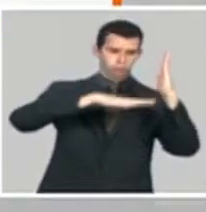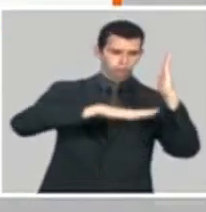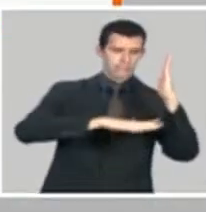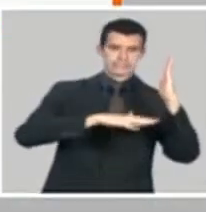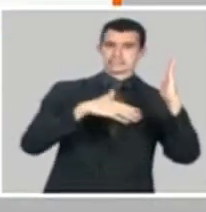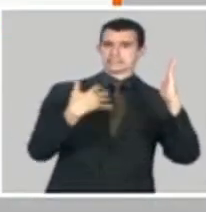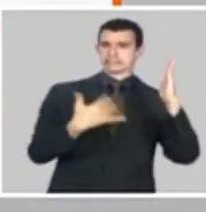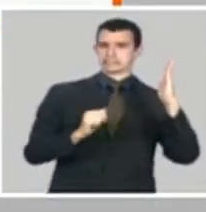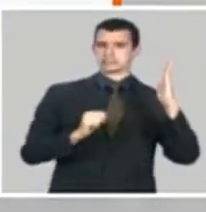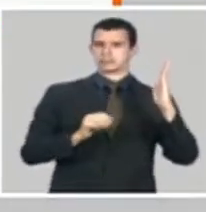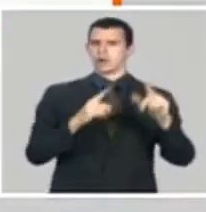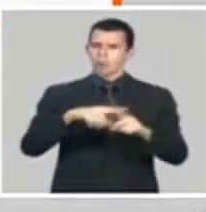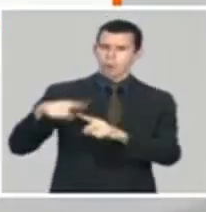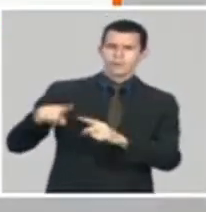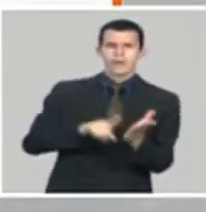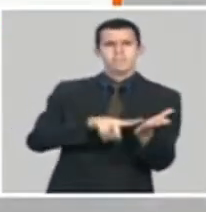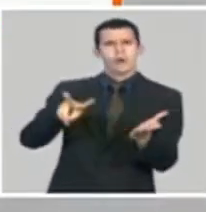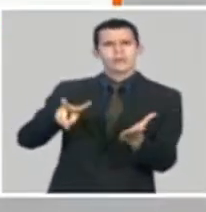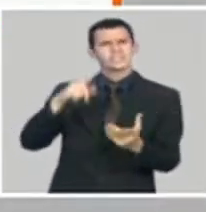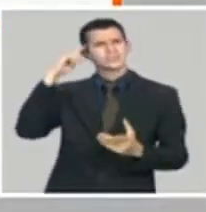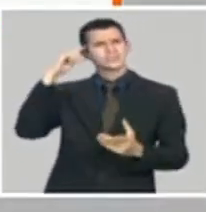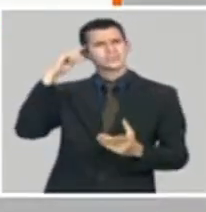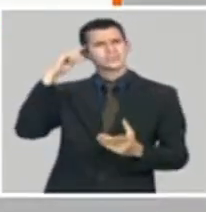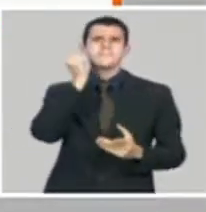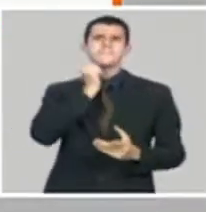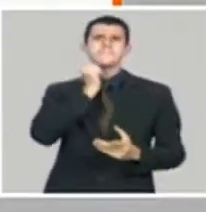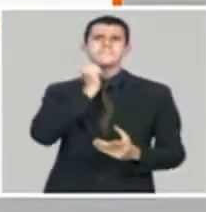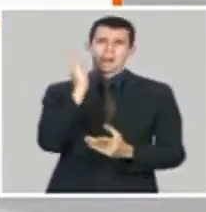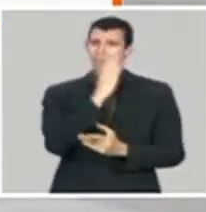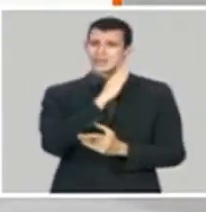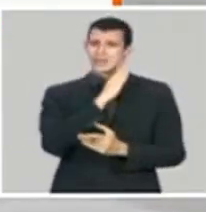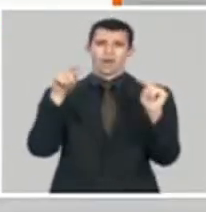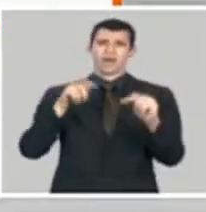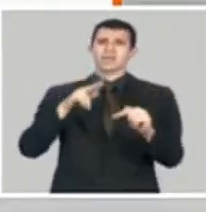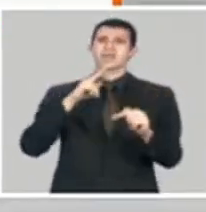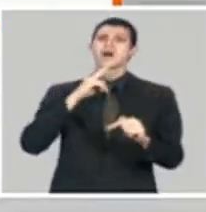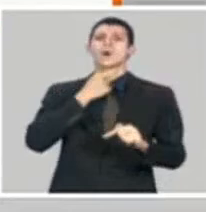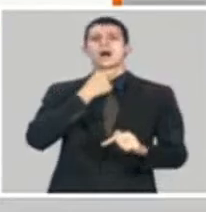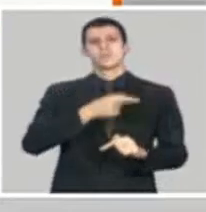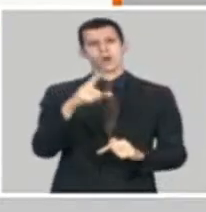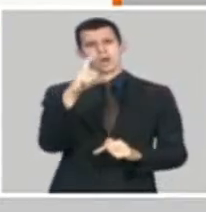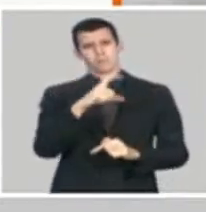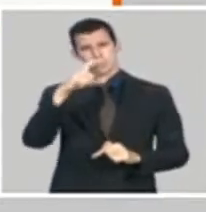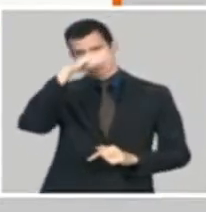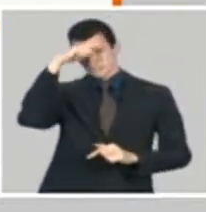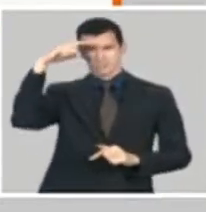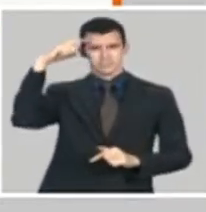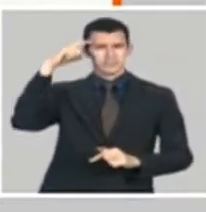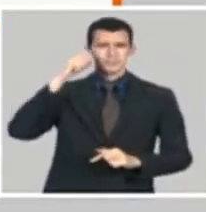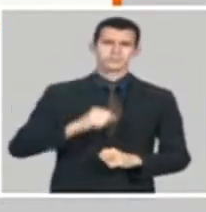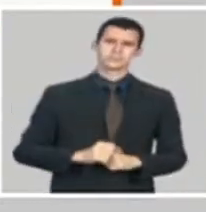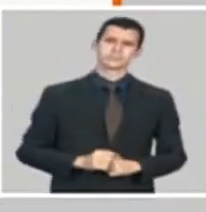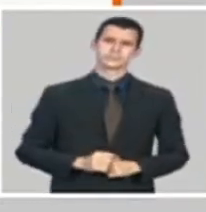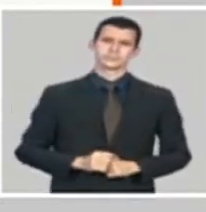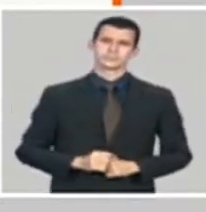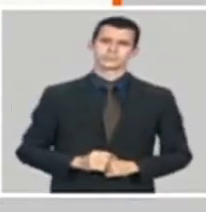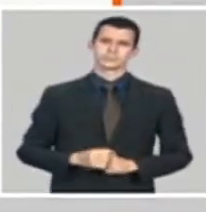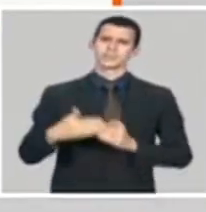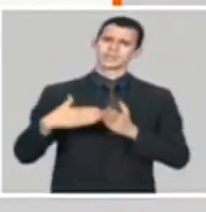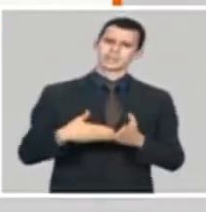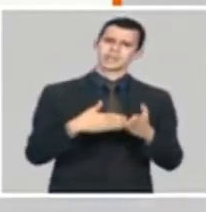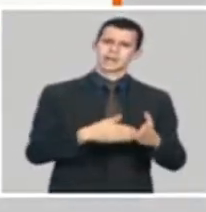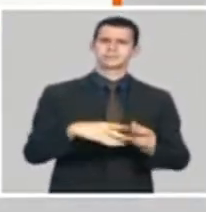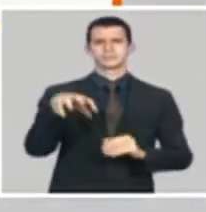han ocurrido los mayores descensos. Camagüey, Santiago Espíritu, Grama,